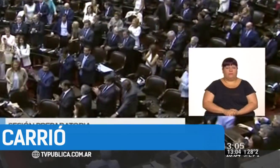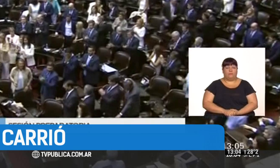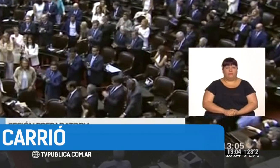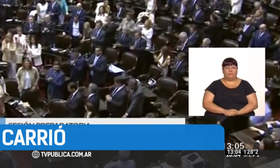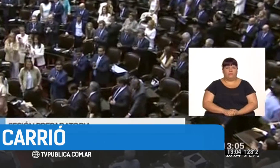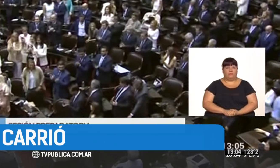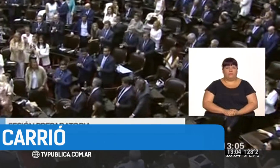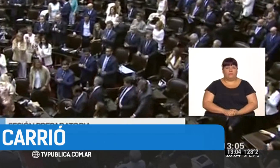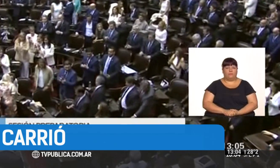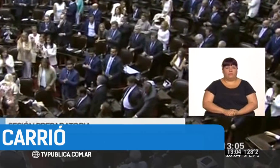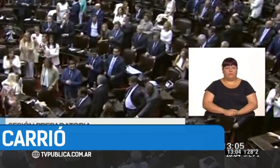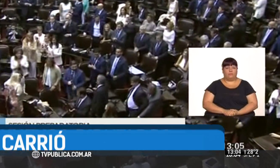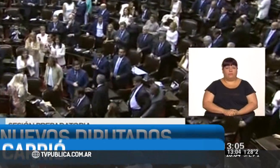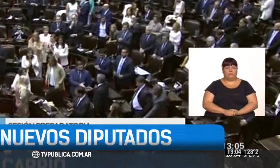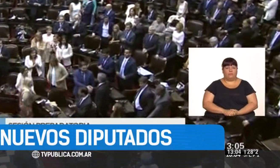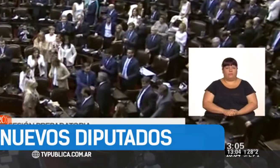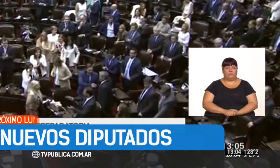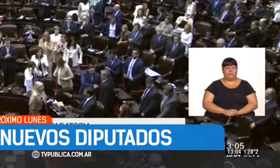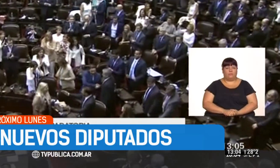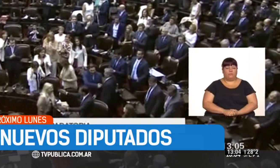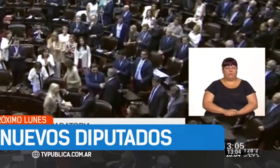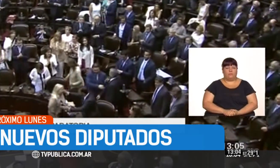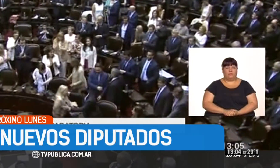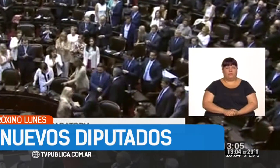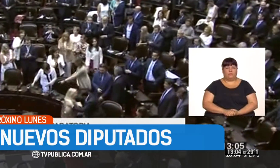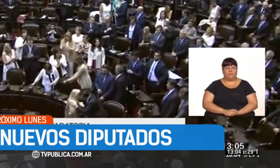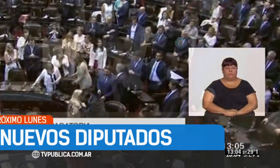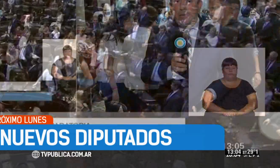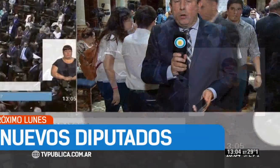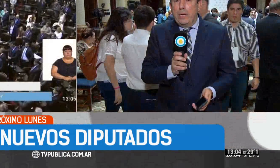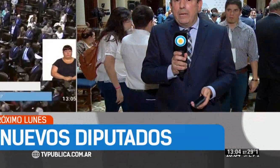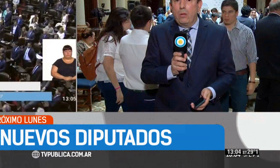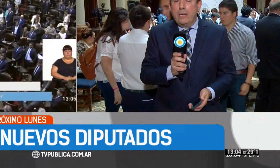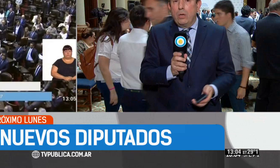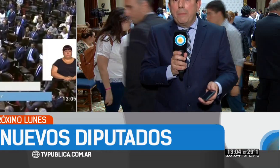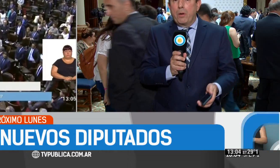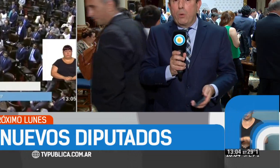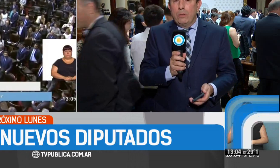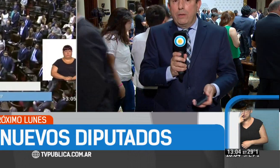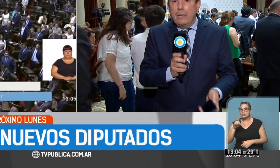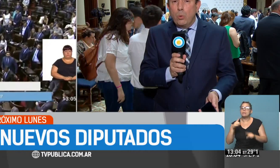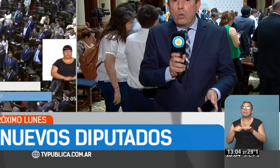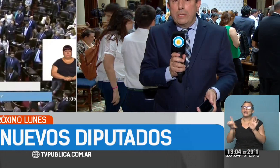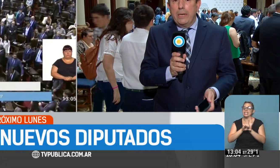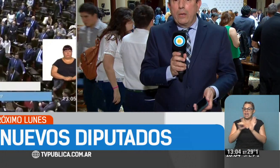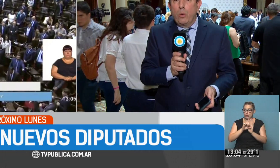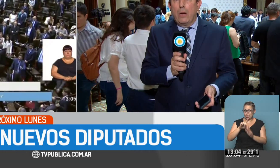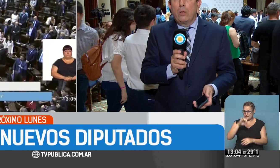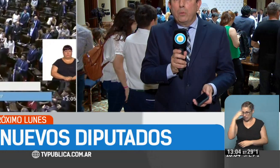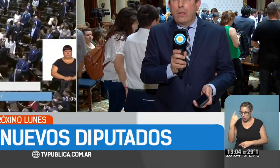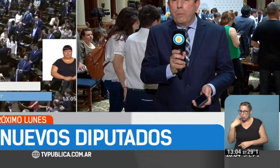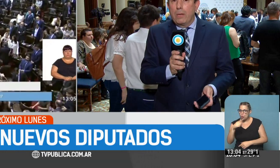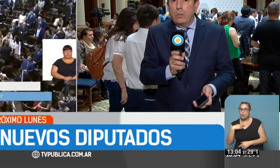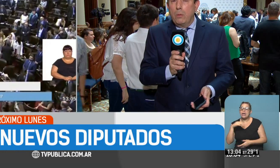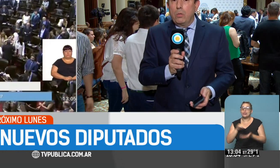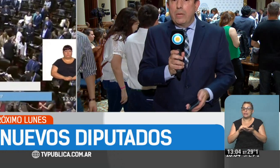Ahí está la jura de Elisa Carrió que juró última de los legisladores nacionales porque cuando era el turno que tenían que jurar